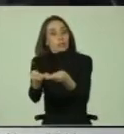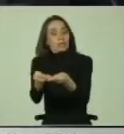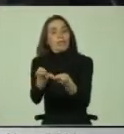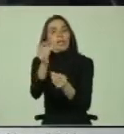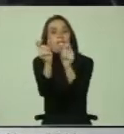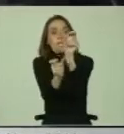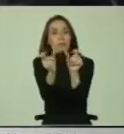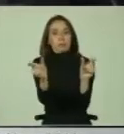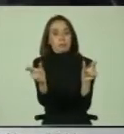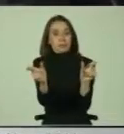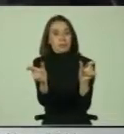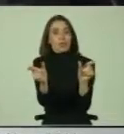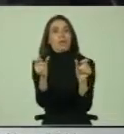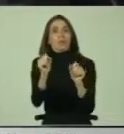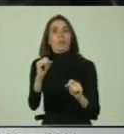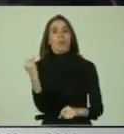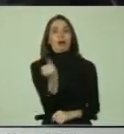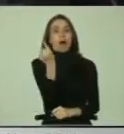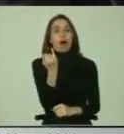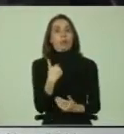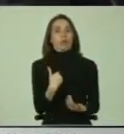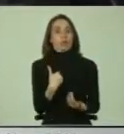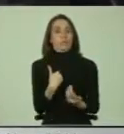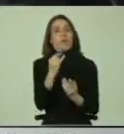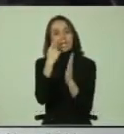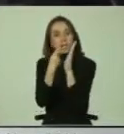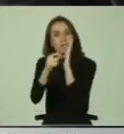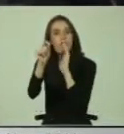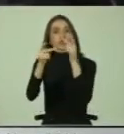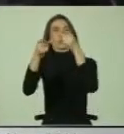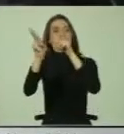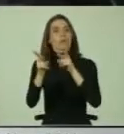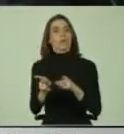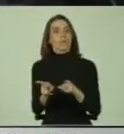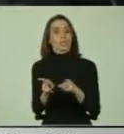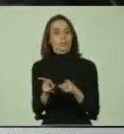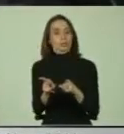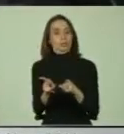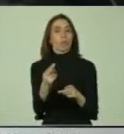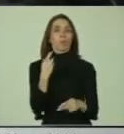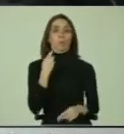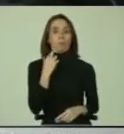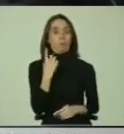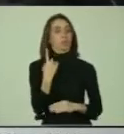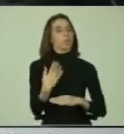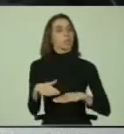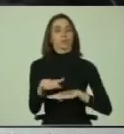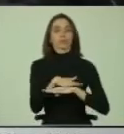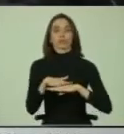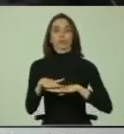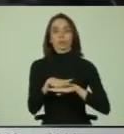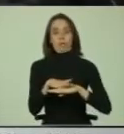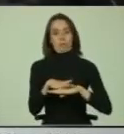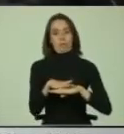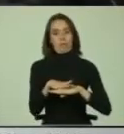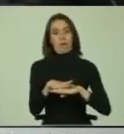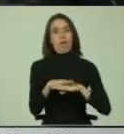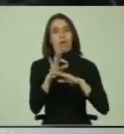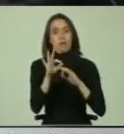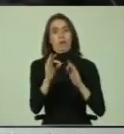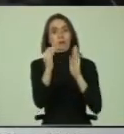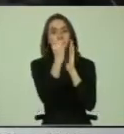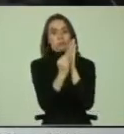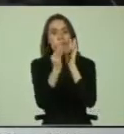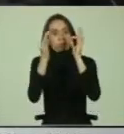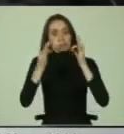autonomía de las personas y el reconocimiento de sus derechos. Esto, pues una parte fundamental de la consagración de los derechos